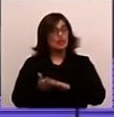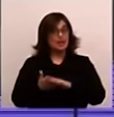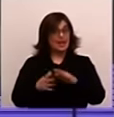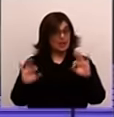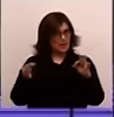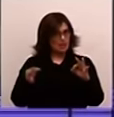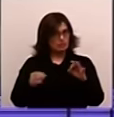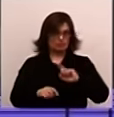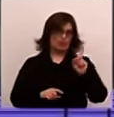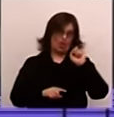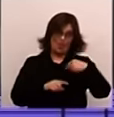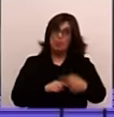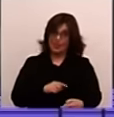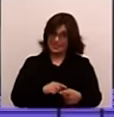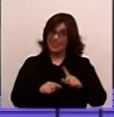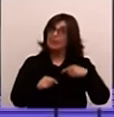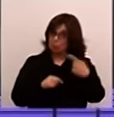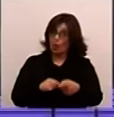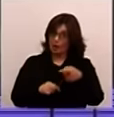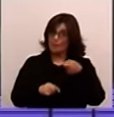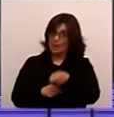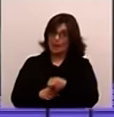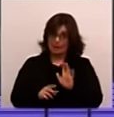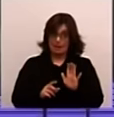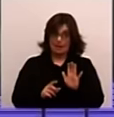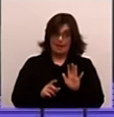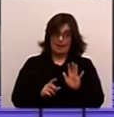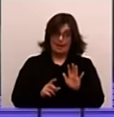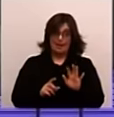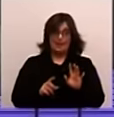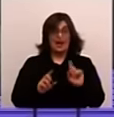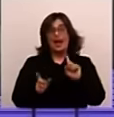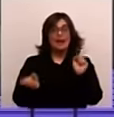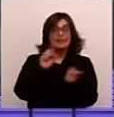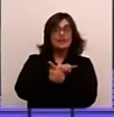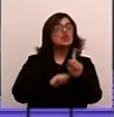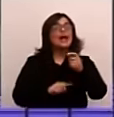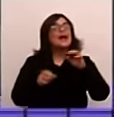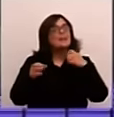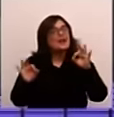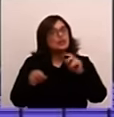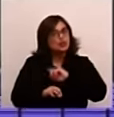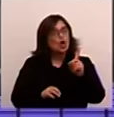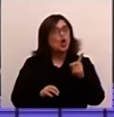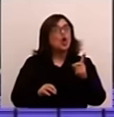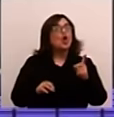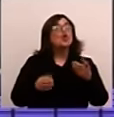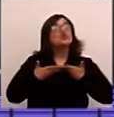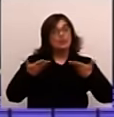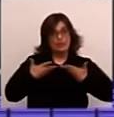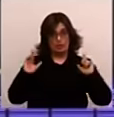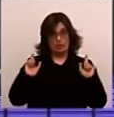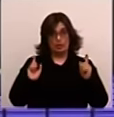eso fue después. ¿Fue posterior? Fue posterior, claro. Sí, sí, sí. No, su hermano era su sobrino. ¿Bernabé era su sobrino? Claro,